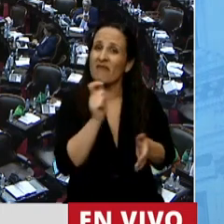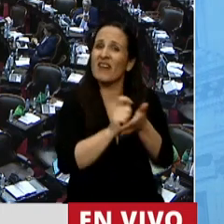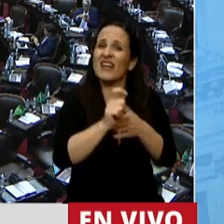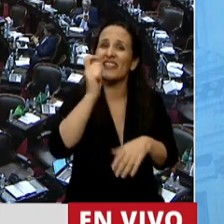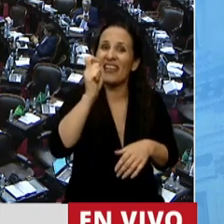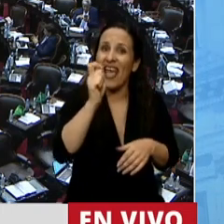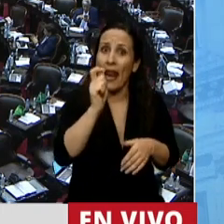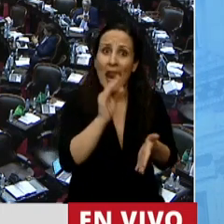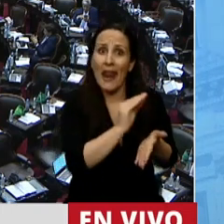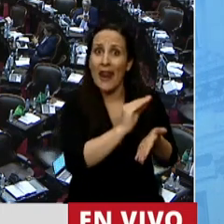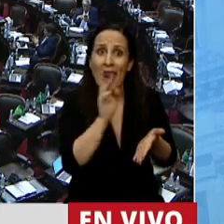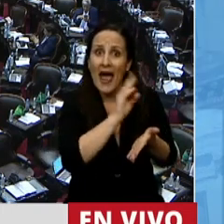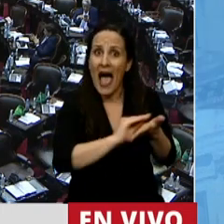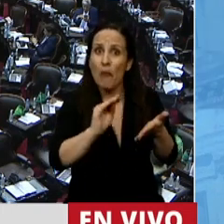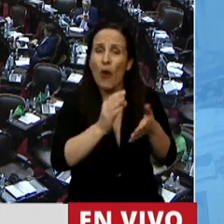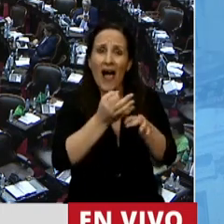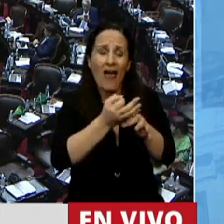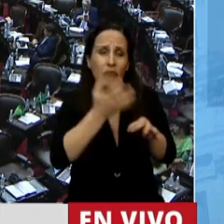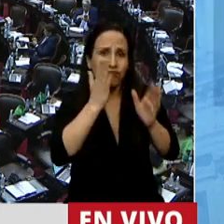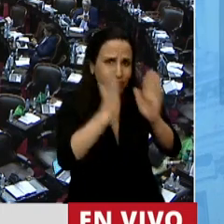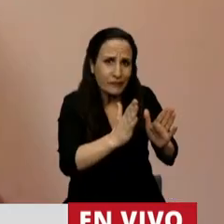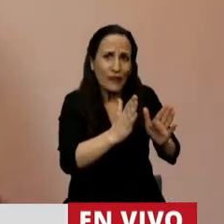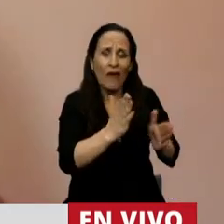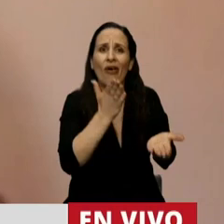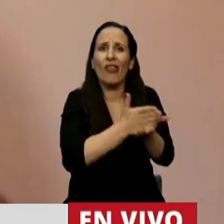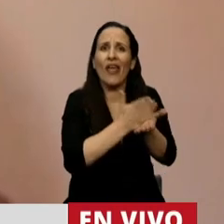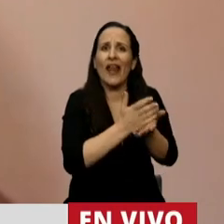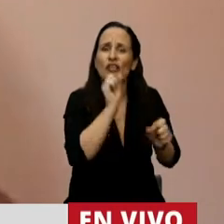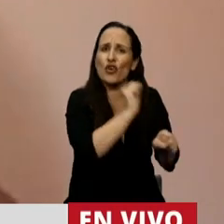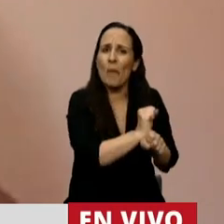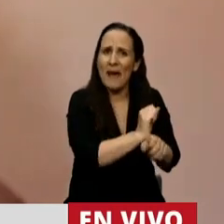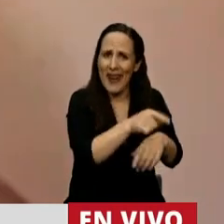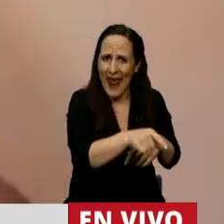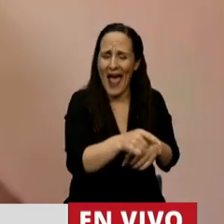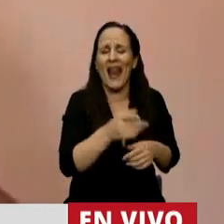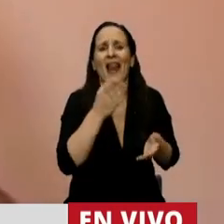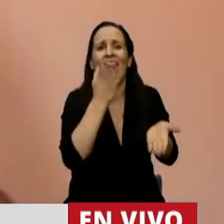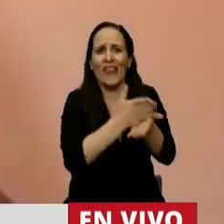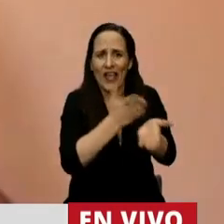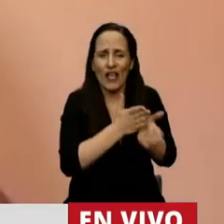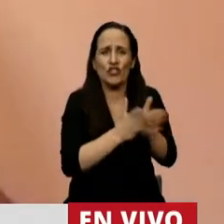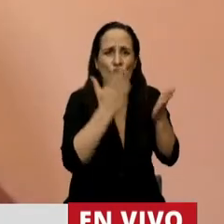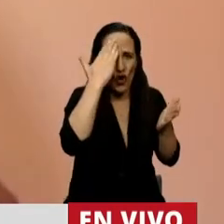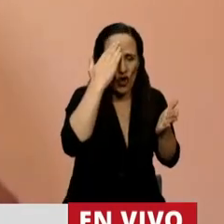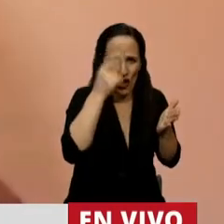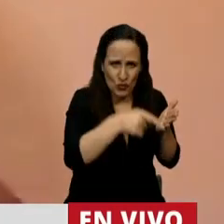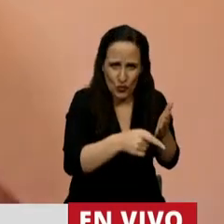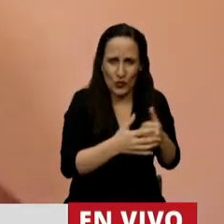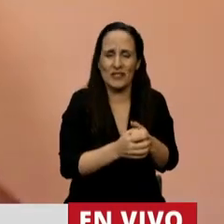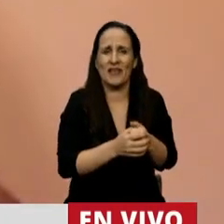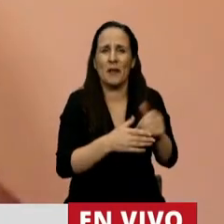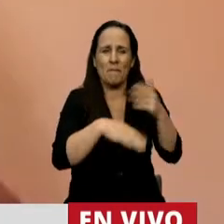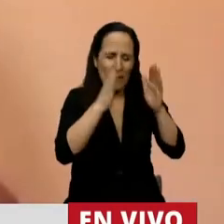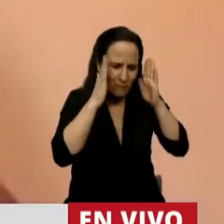abogadas, especialistas en derecho penal, magíster en derecho constitucional, maestra de transa en